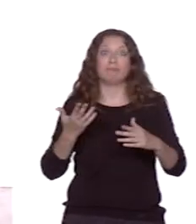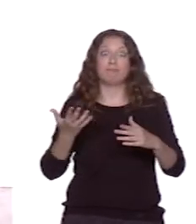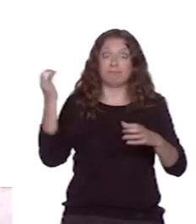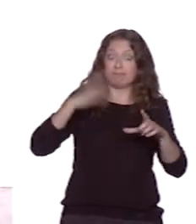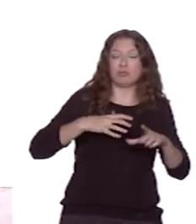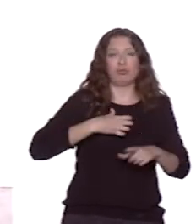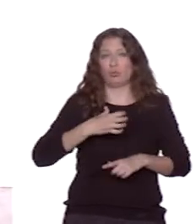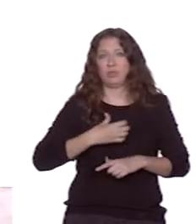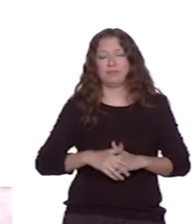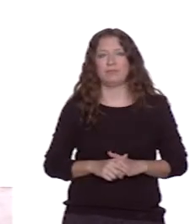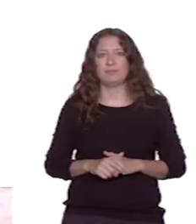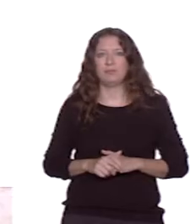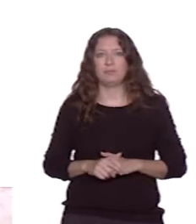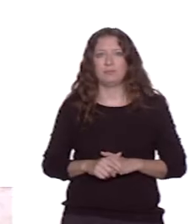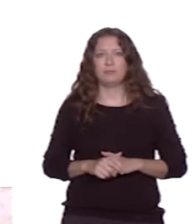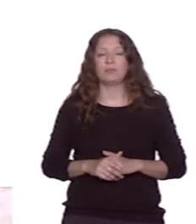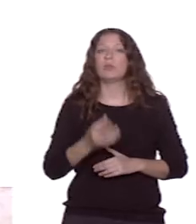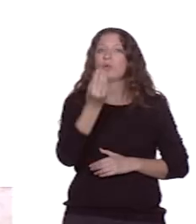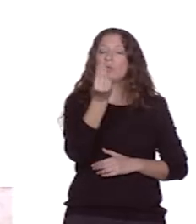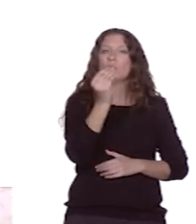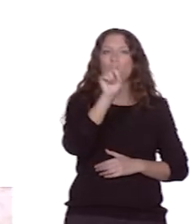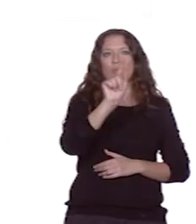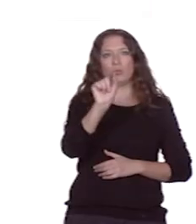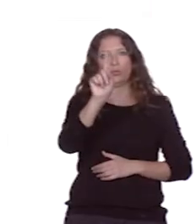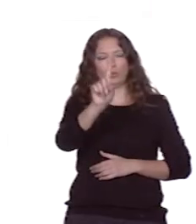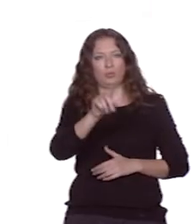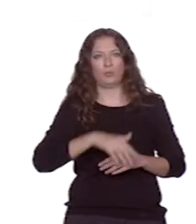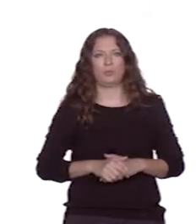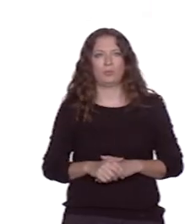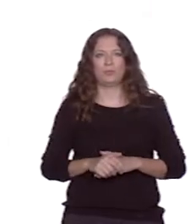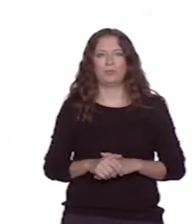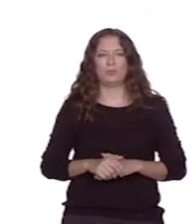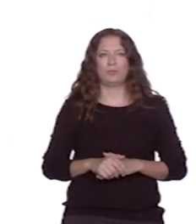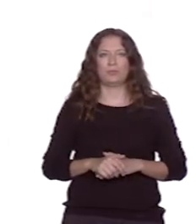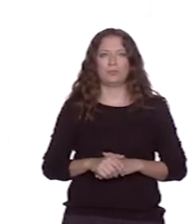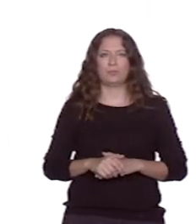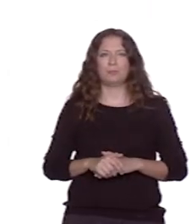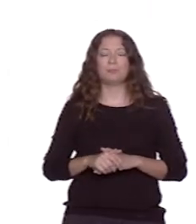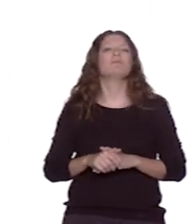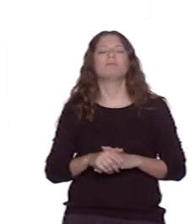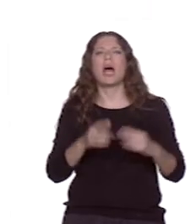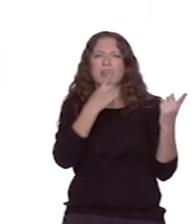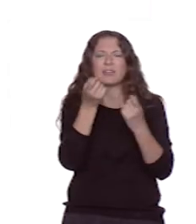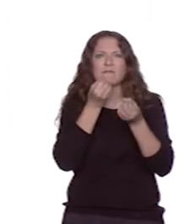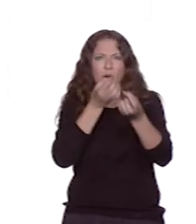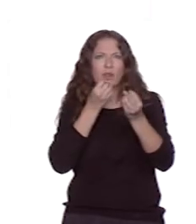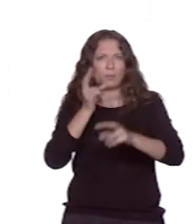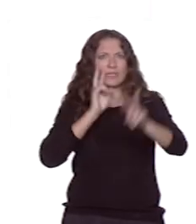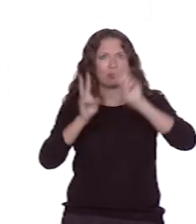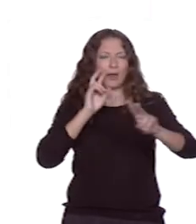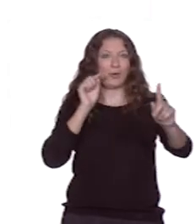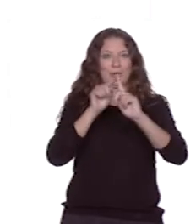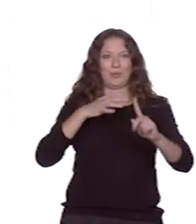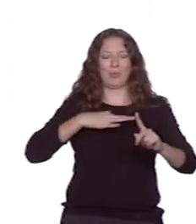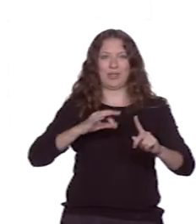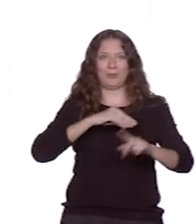Vamos entonces a la pregunta Q1.1. ¿Se necesita utilizar información visual para usar las funciones del